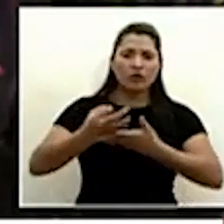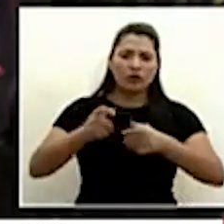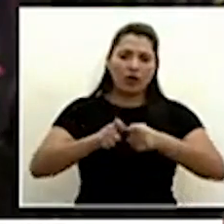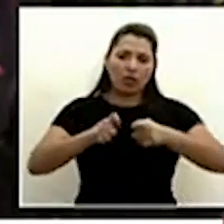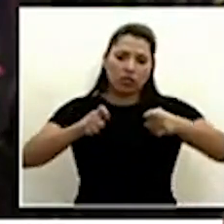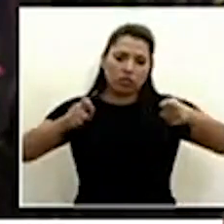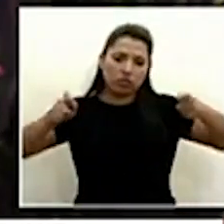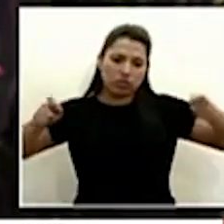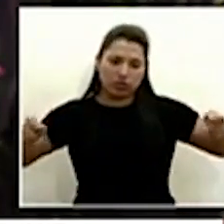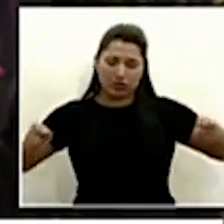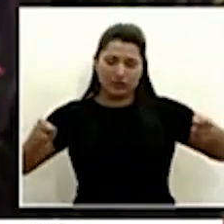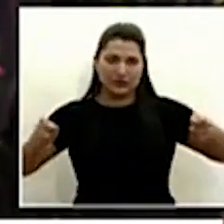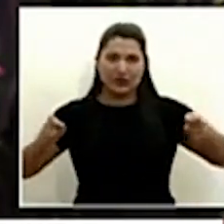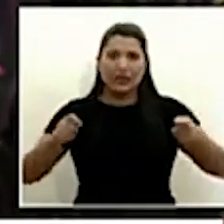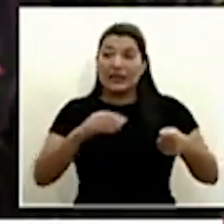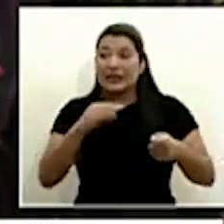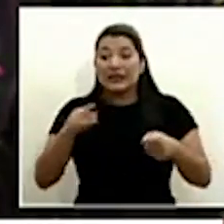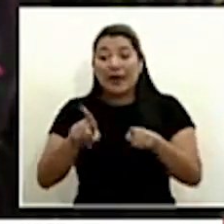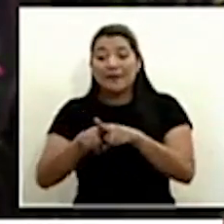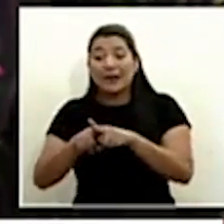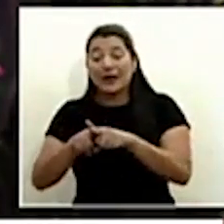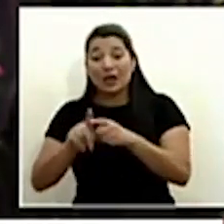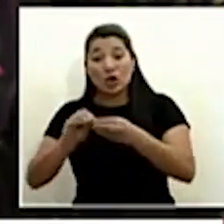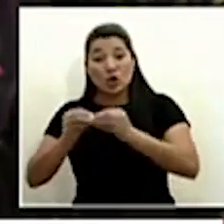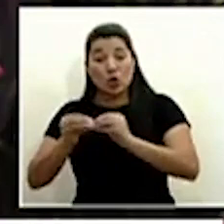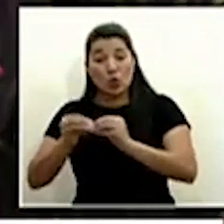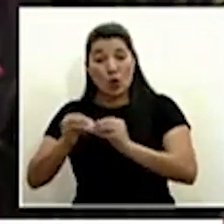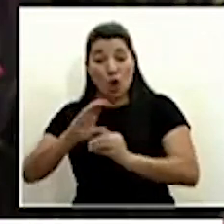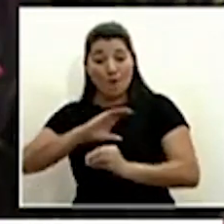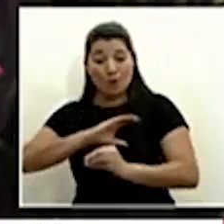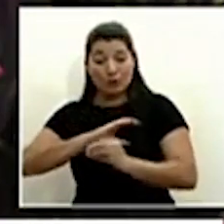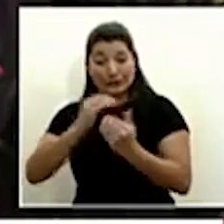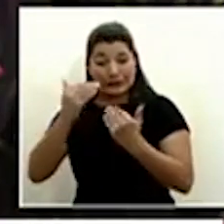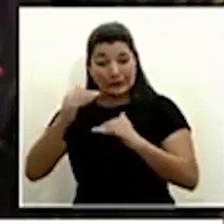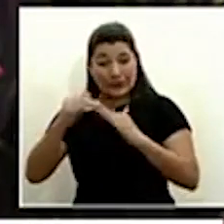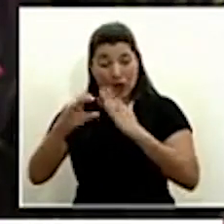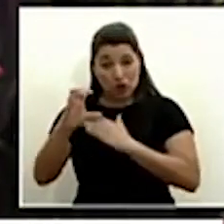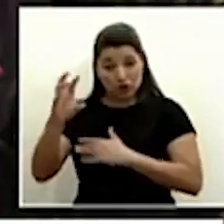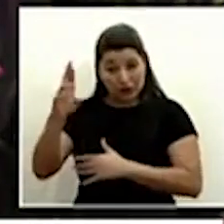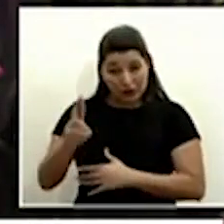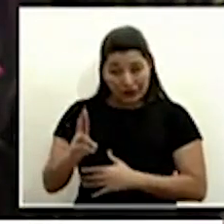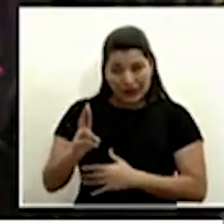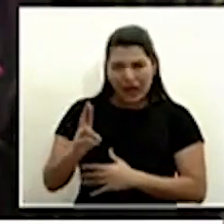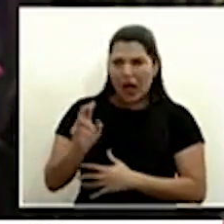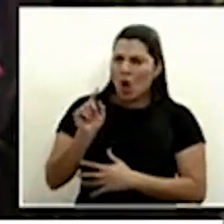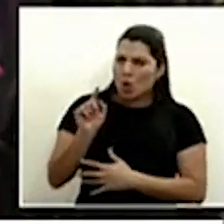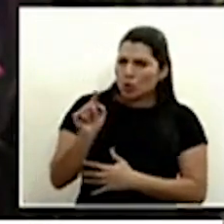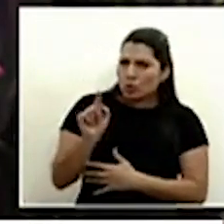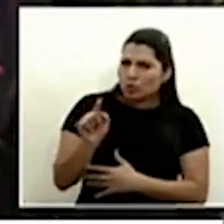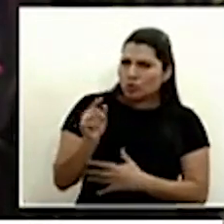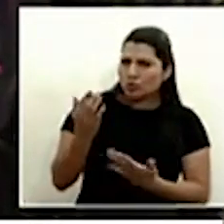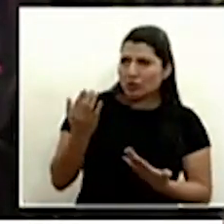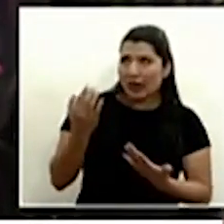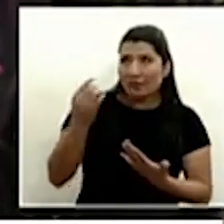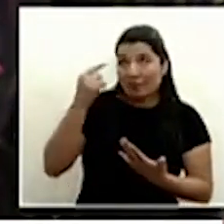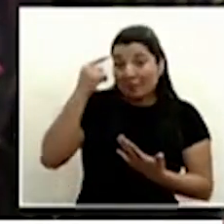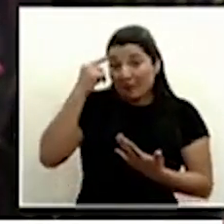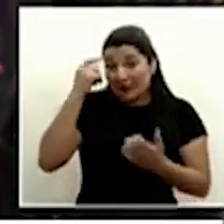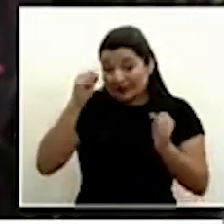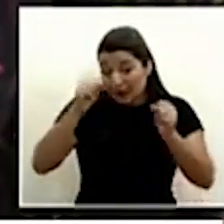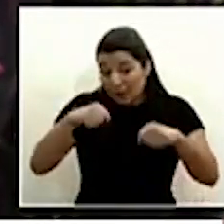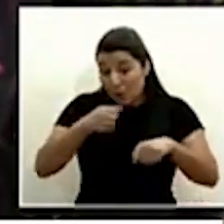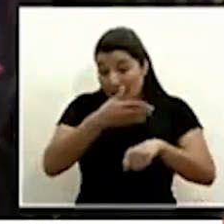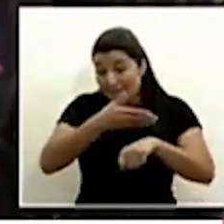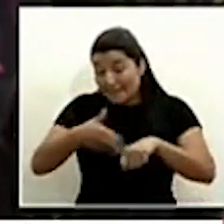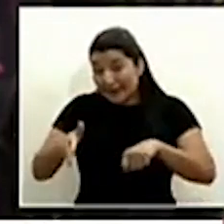de recursos que tiene el país usted está previendo o se está previendo un refuerzo de